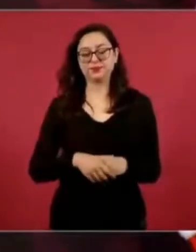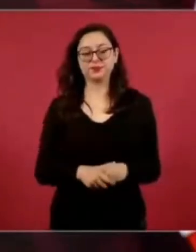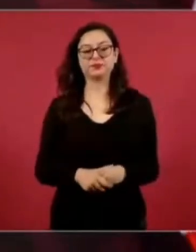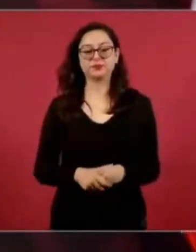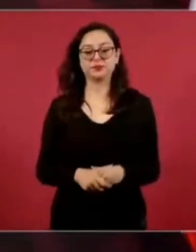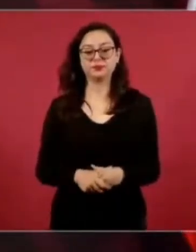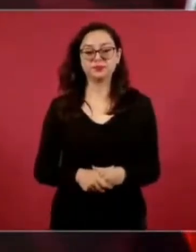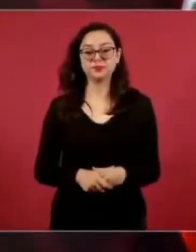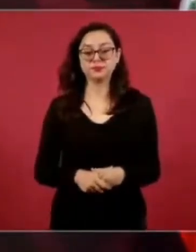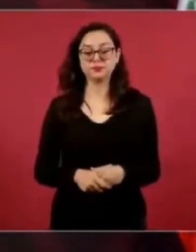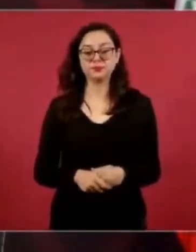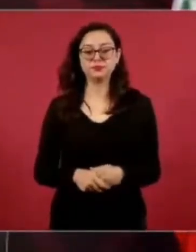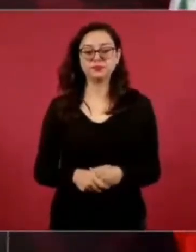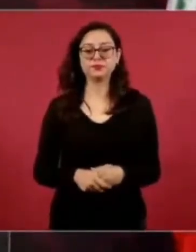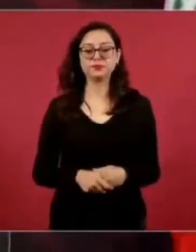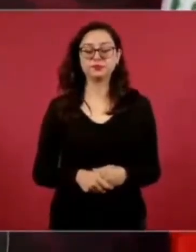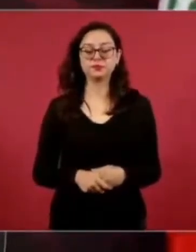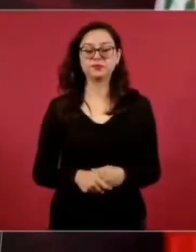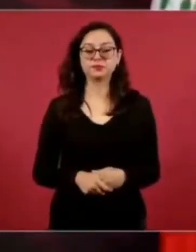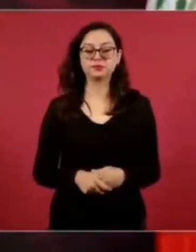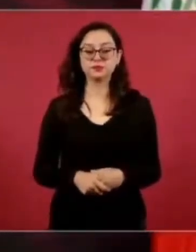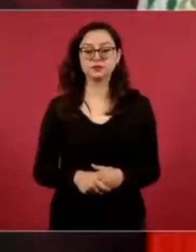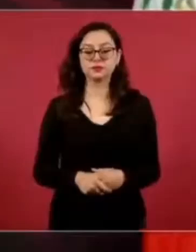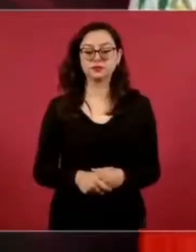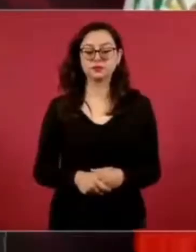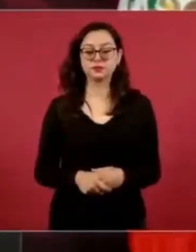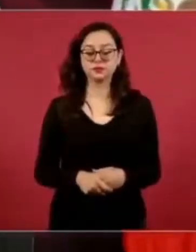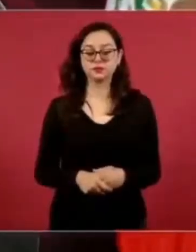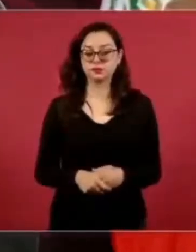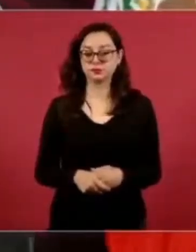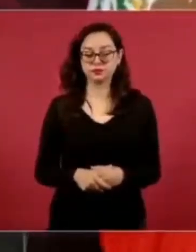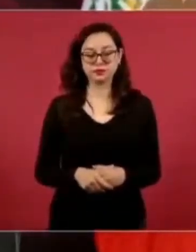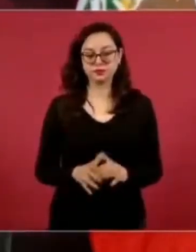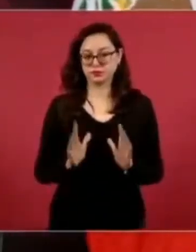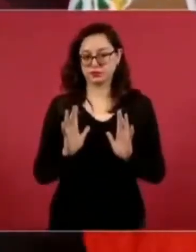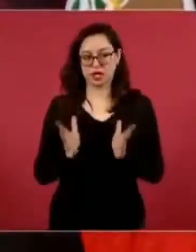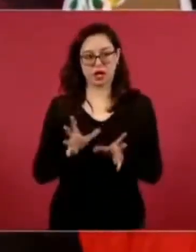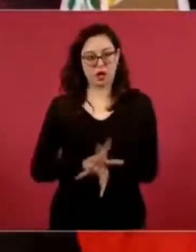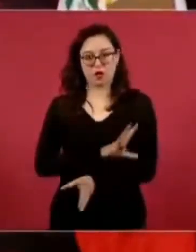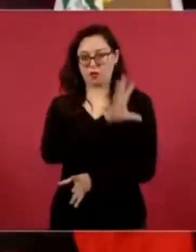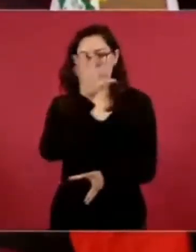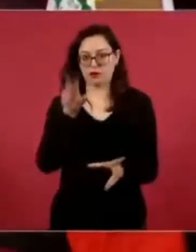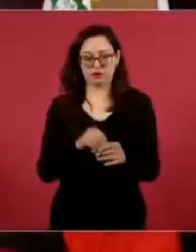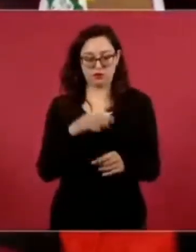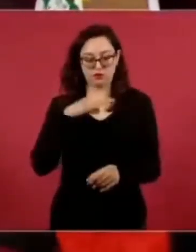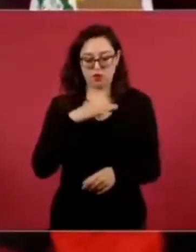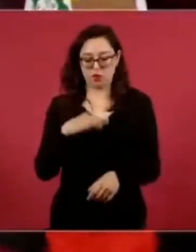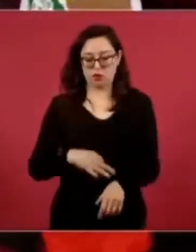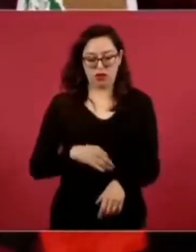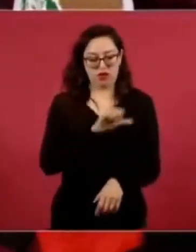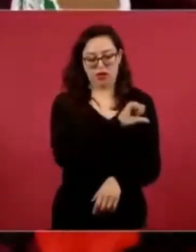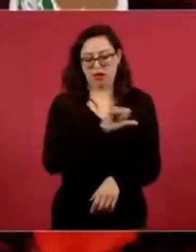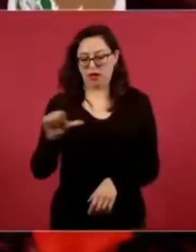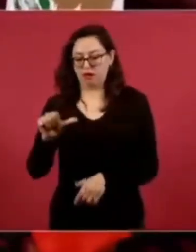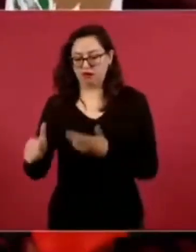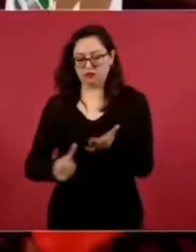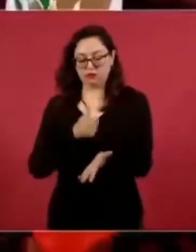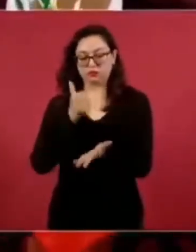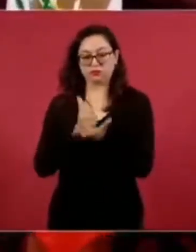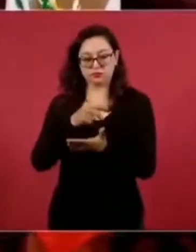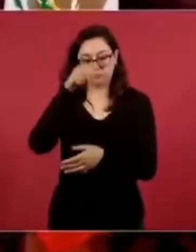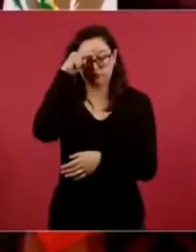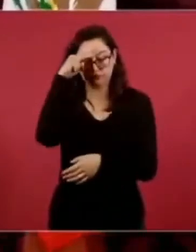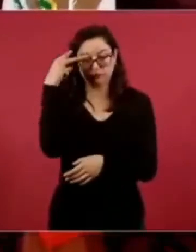a más tardar, ya se termina con el tren, ya se está